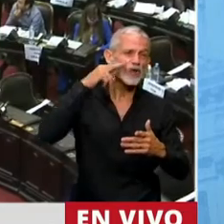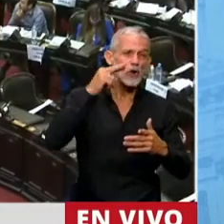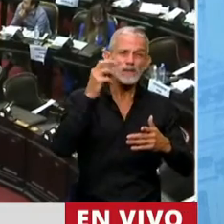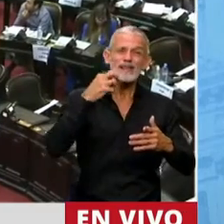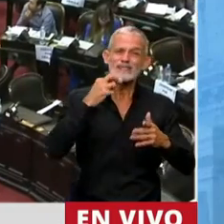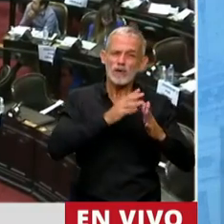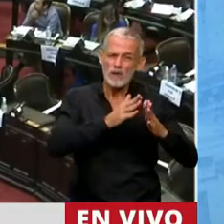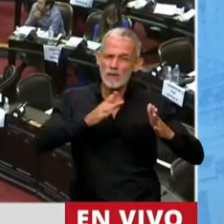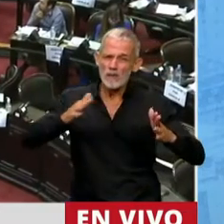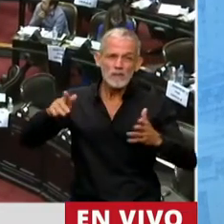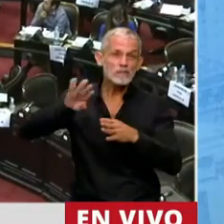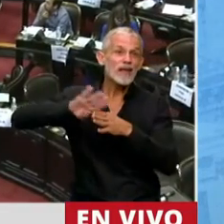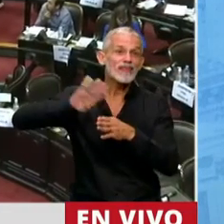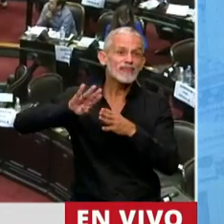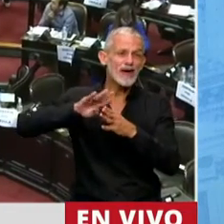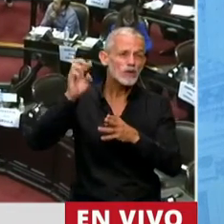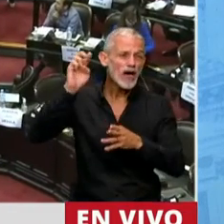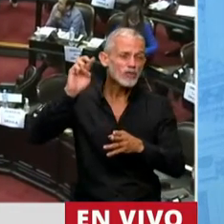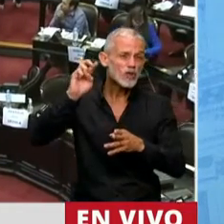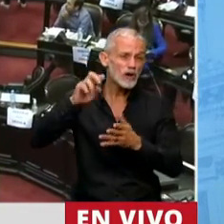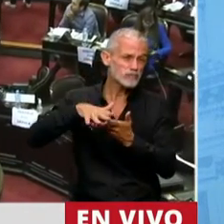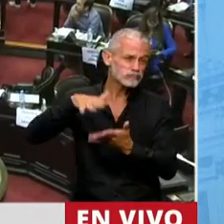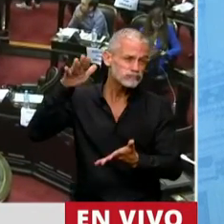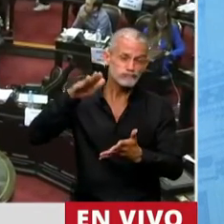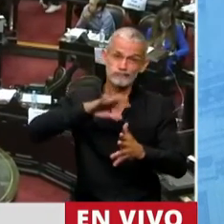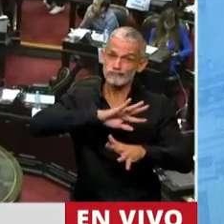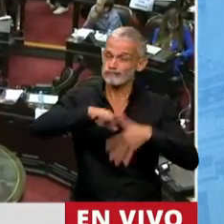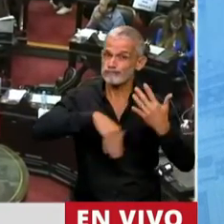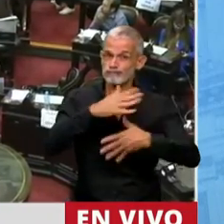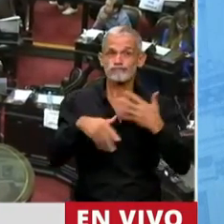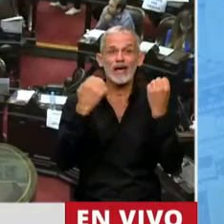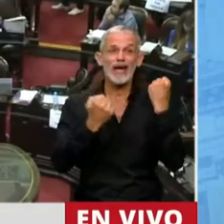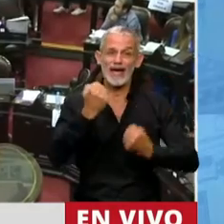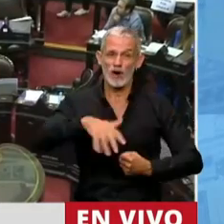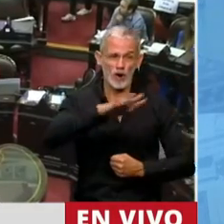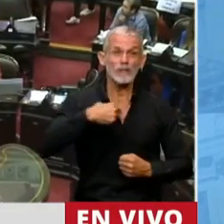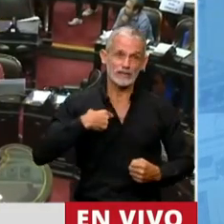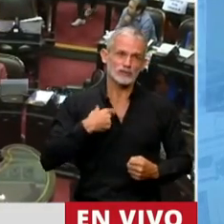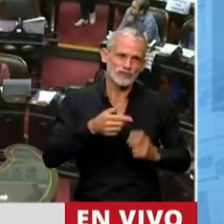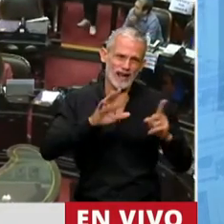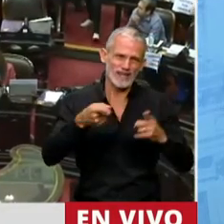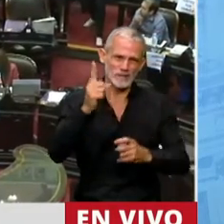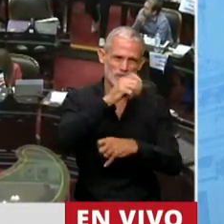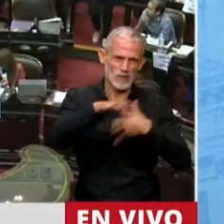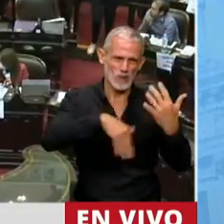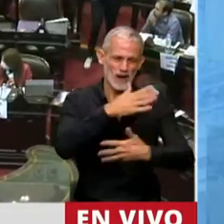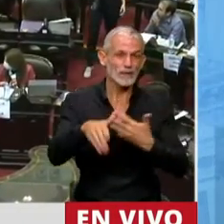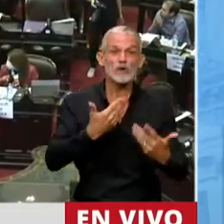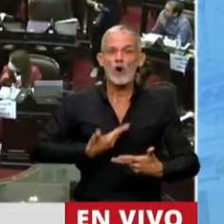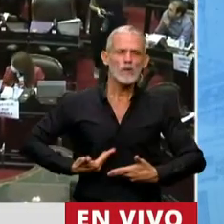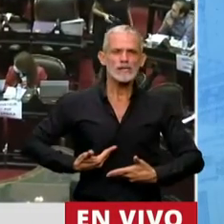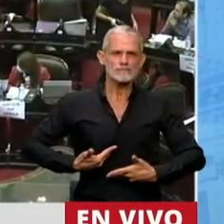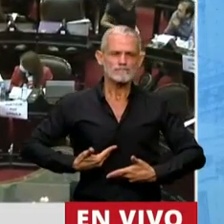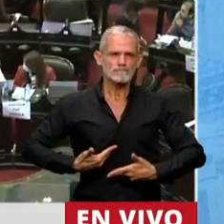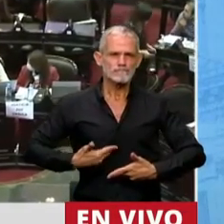con una enorme deuda en moneda extranjera que generó una crisis económica y social. Y ahí, ante esa situación, nuestro gobierno